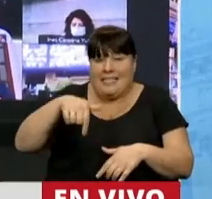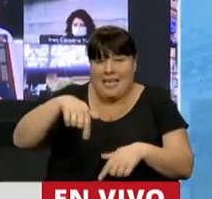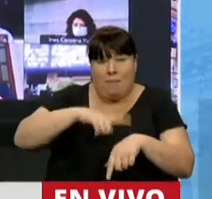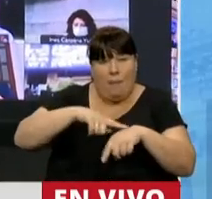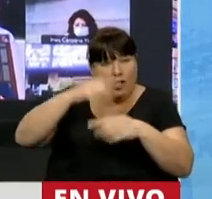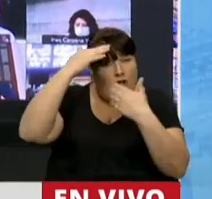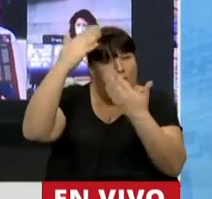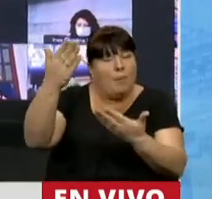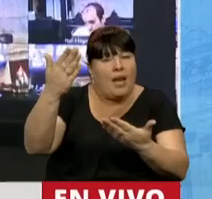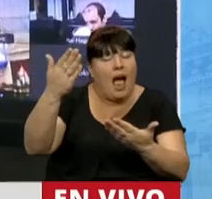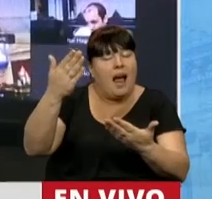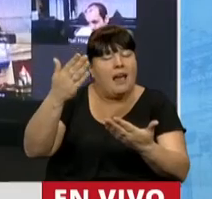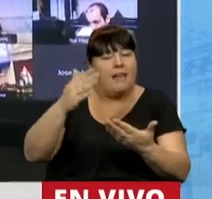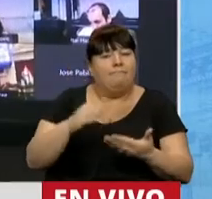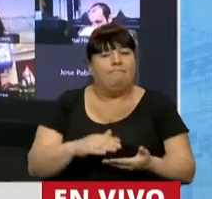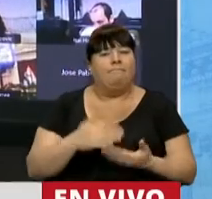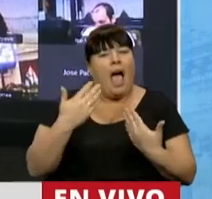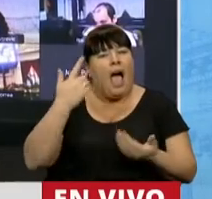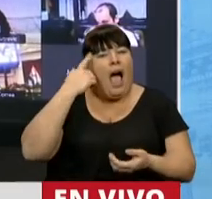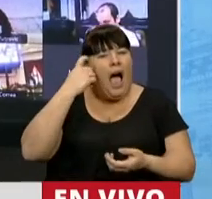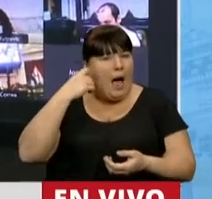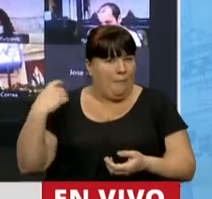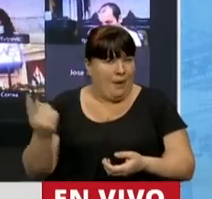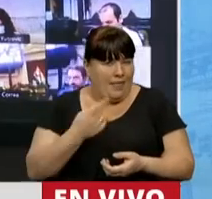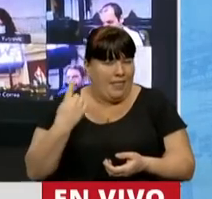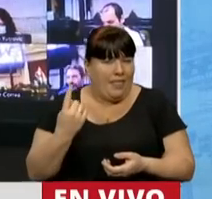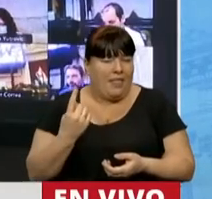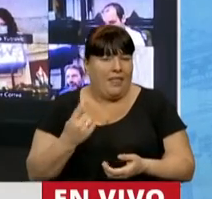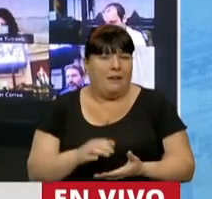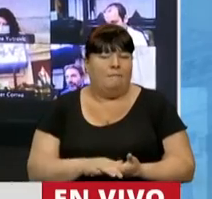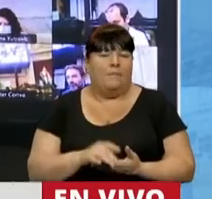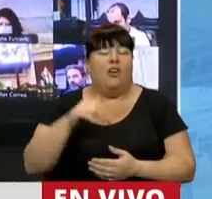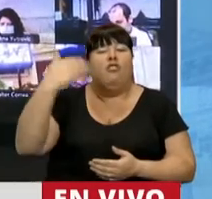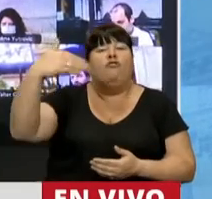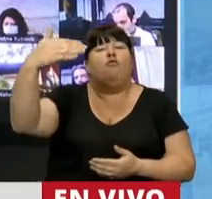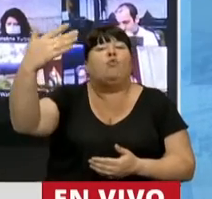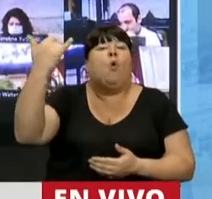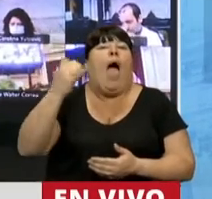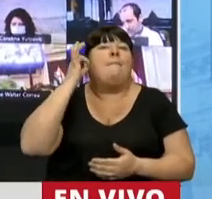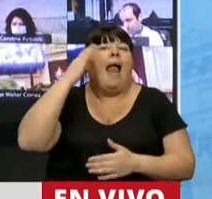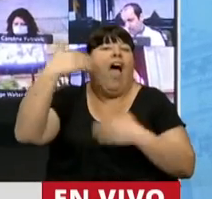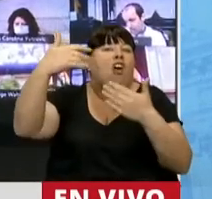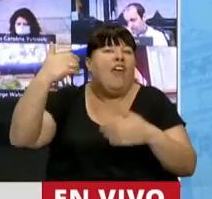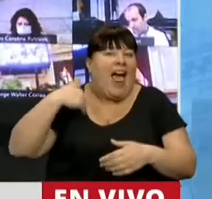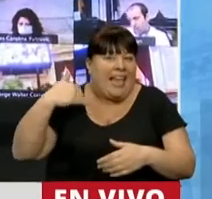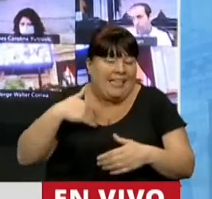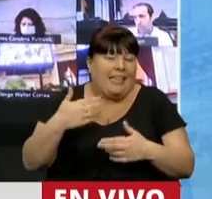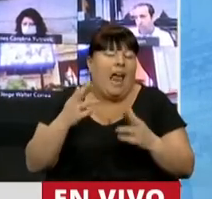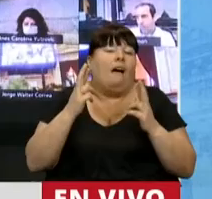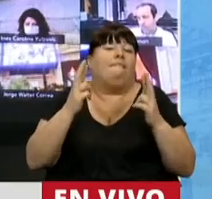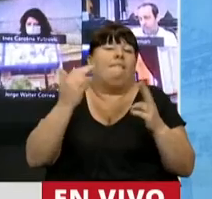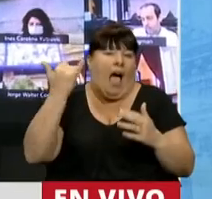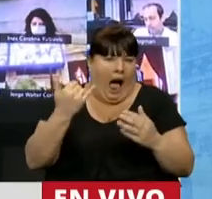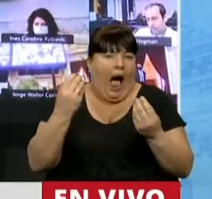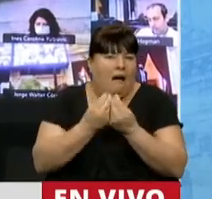este homenaje, poder aprender y que a los futuros Maradona, que la Argentina, gracias a Dios,